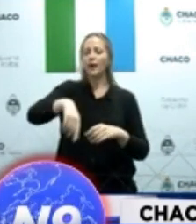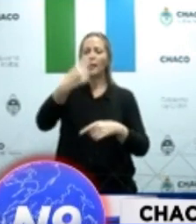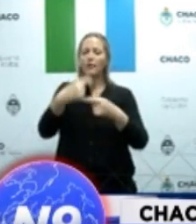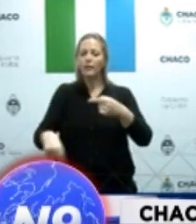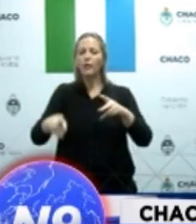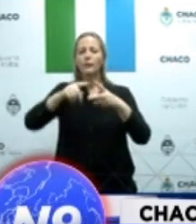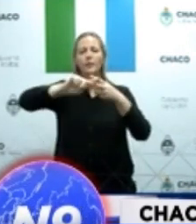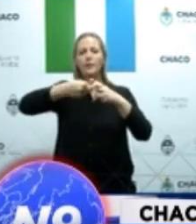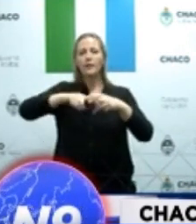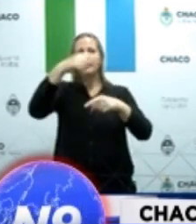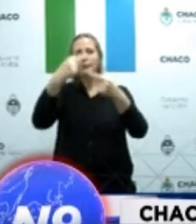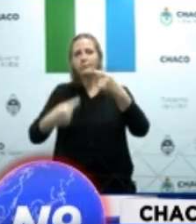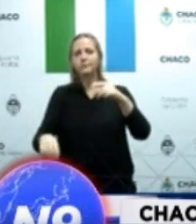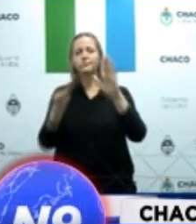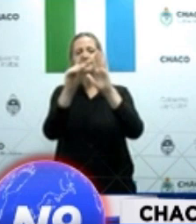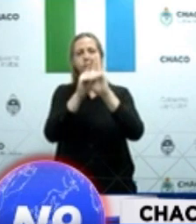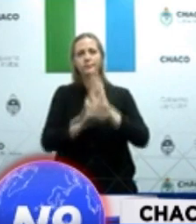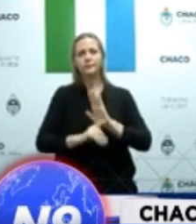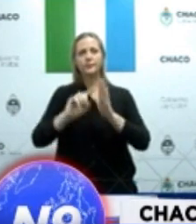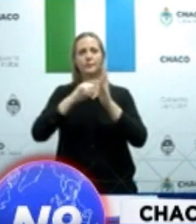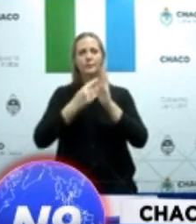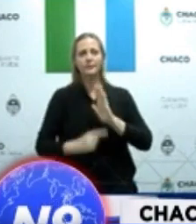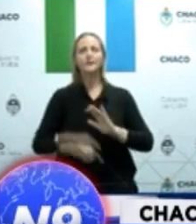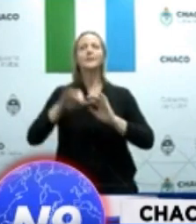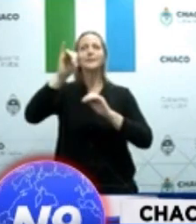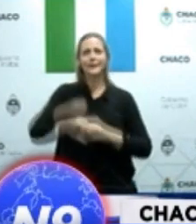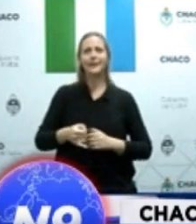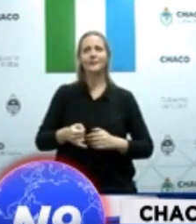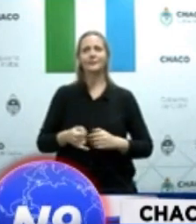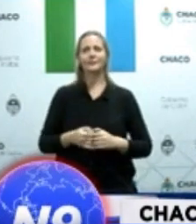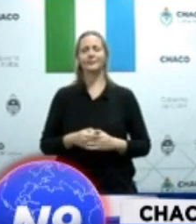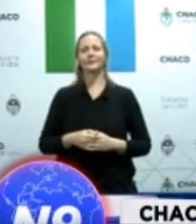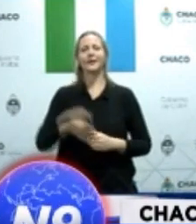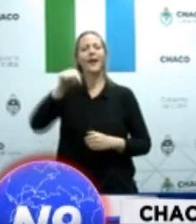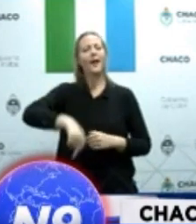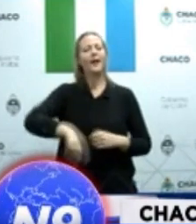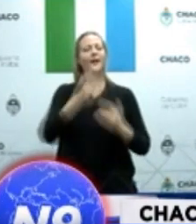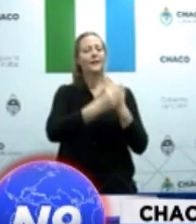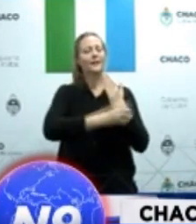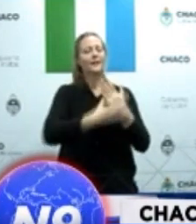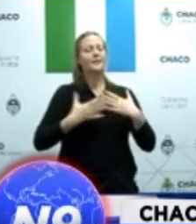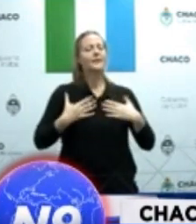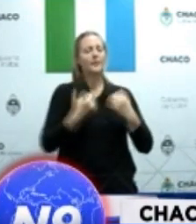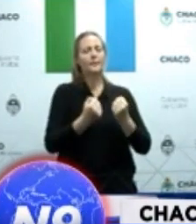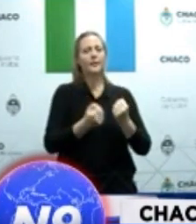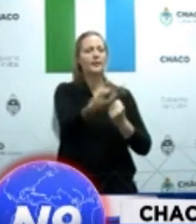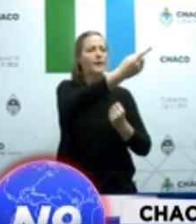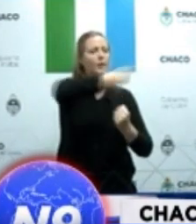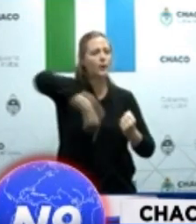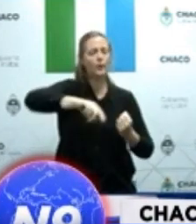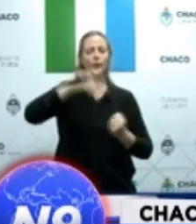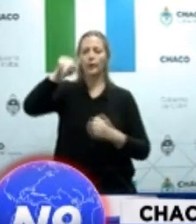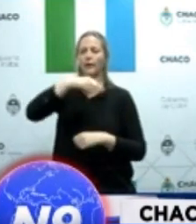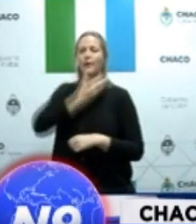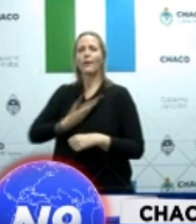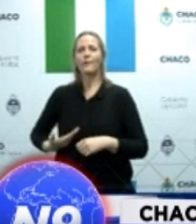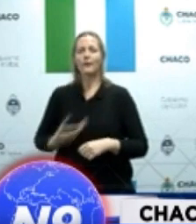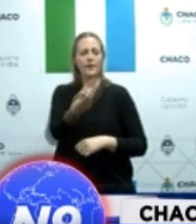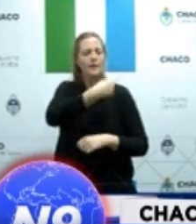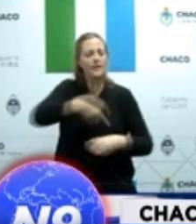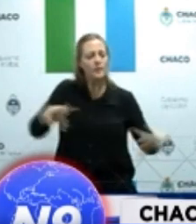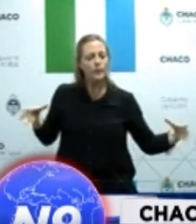todos nosotros hicimos el máximo esfuerzo para lograr efectivamente adaptar esta situación. Fíjense que